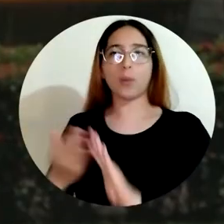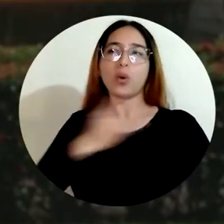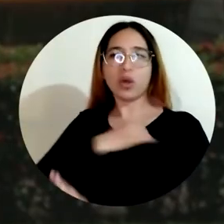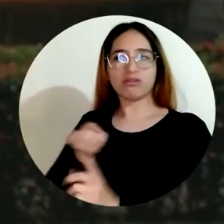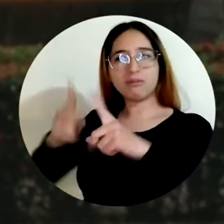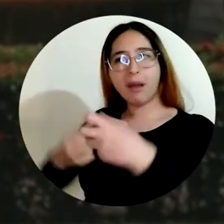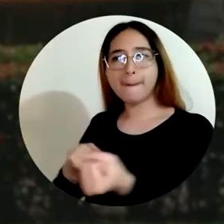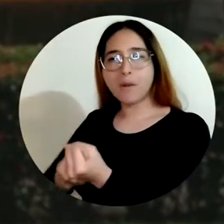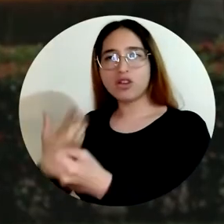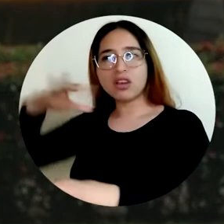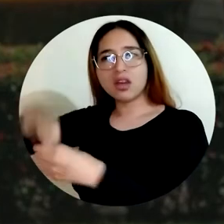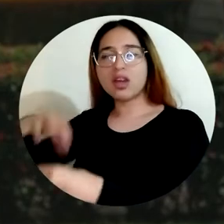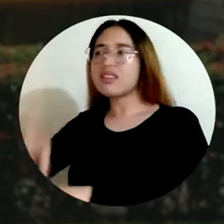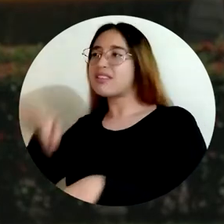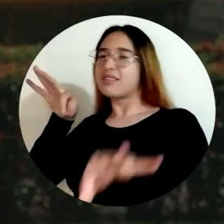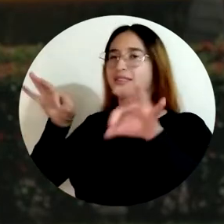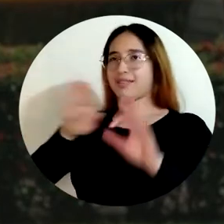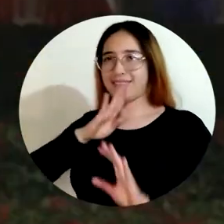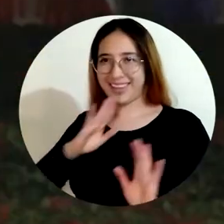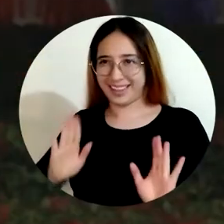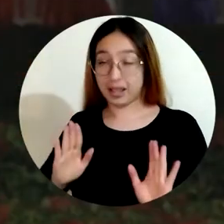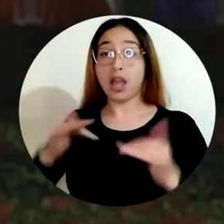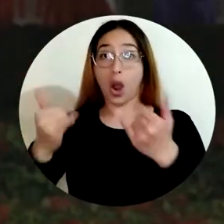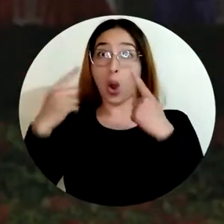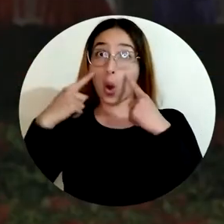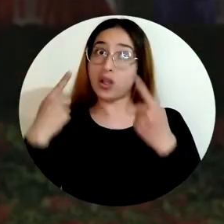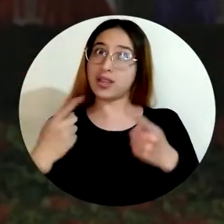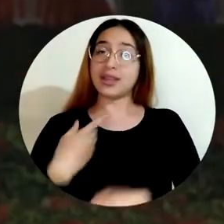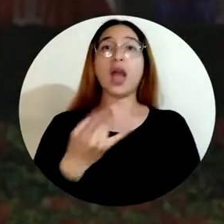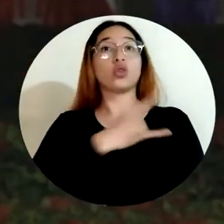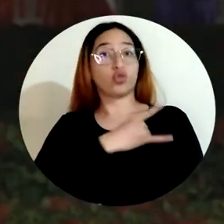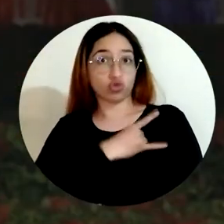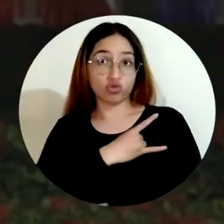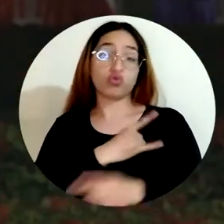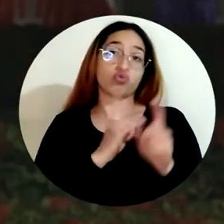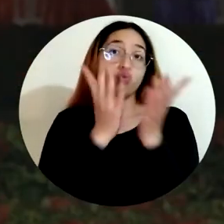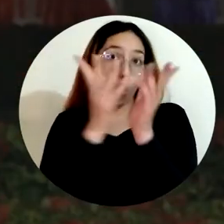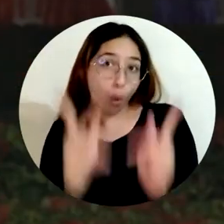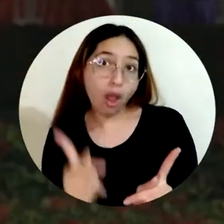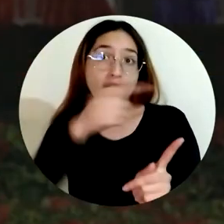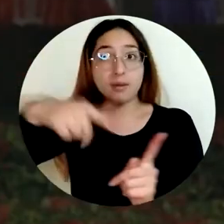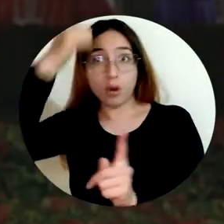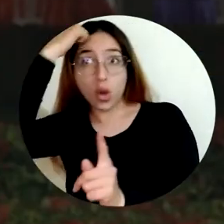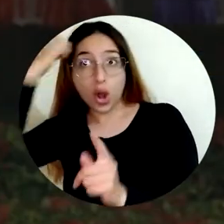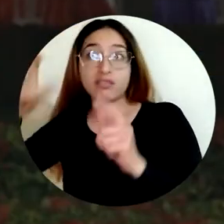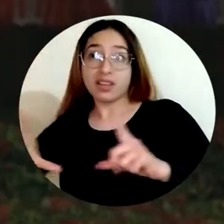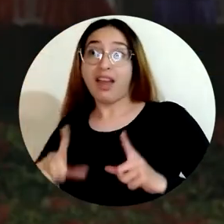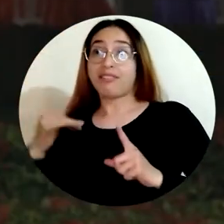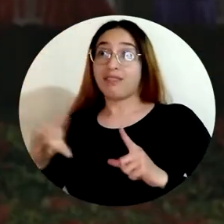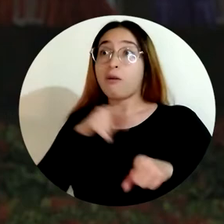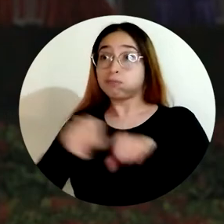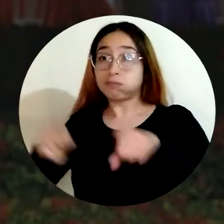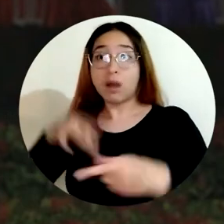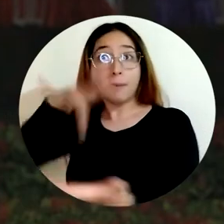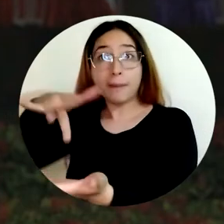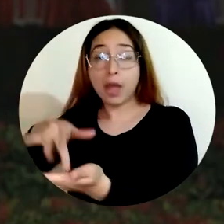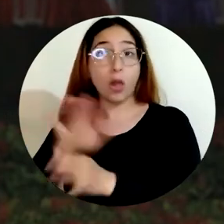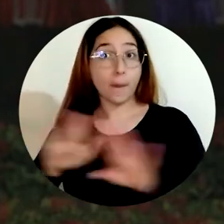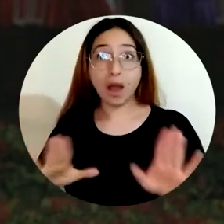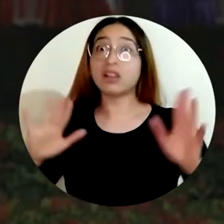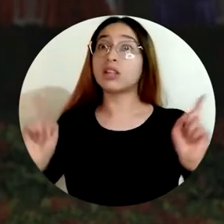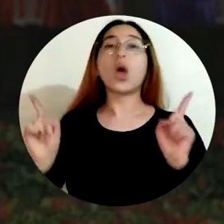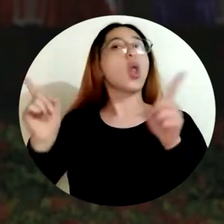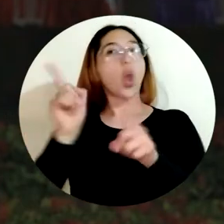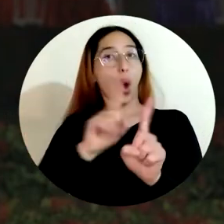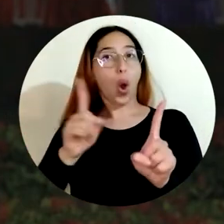respaldadas por la comunidad universitaria. Hoy pudimos ver que no solamente estudiantes, docentes y graduados que se encontraban en Santa